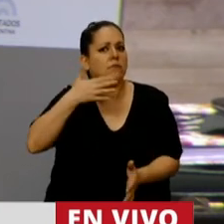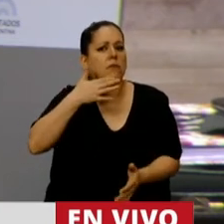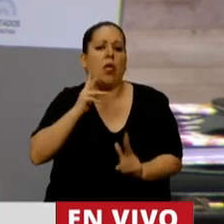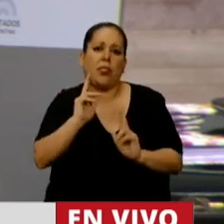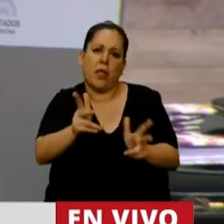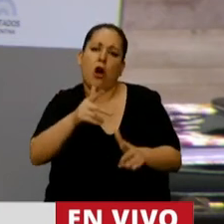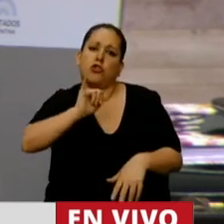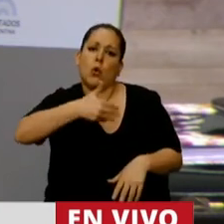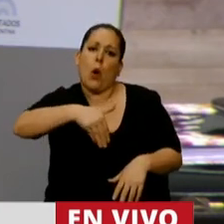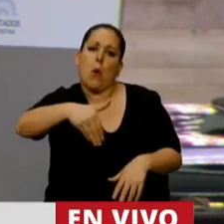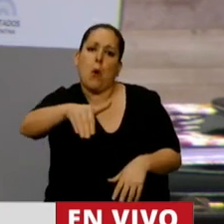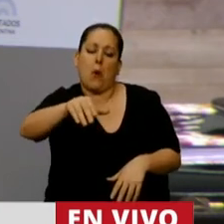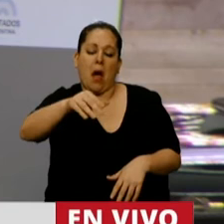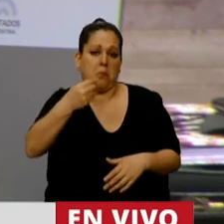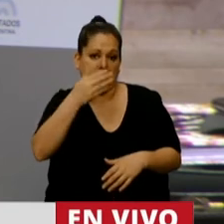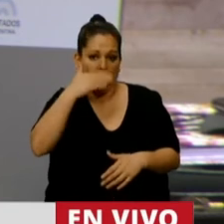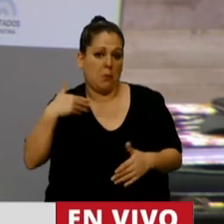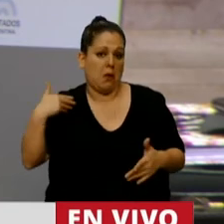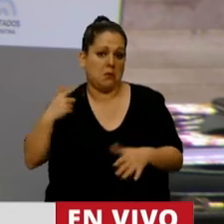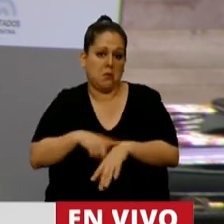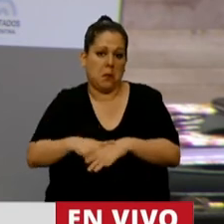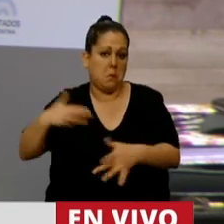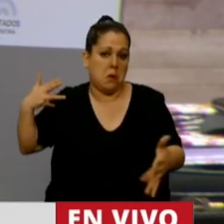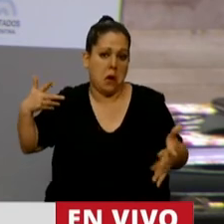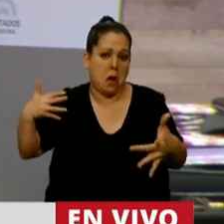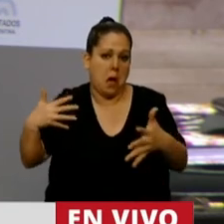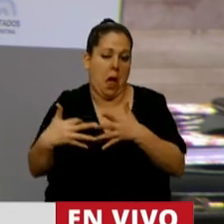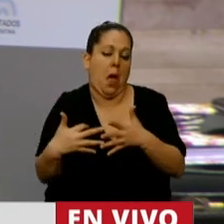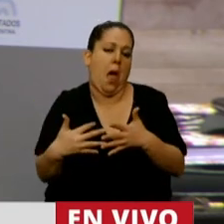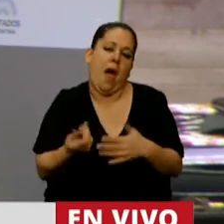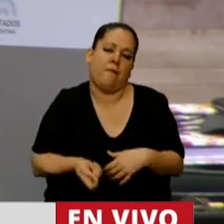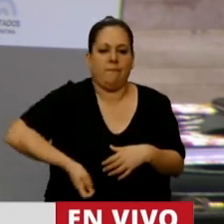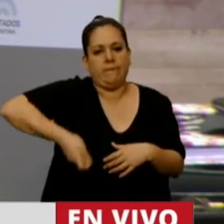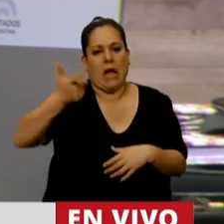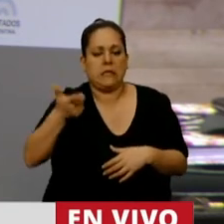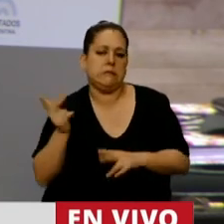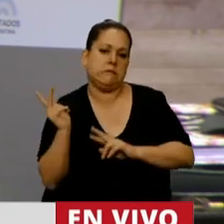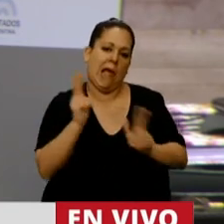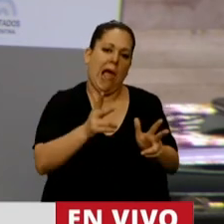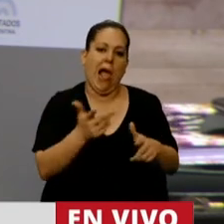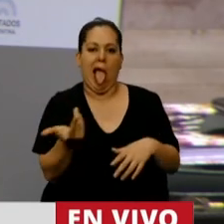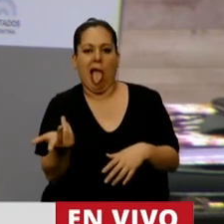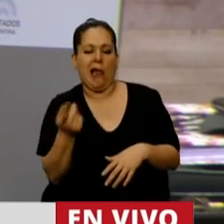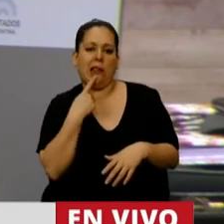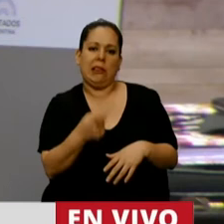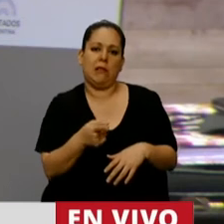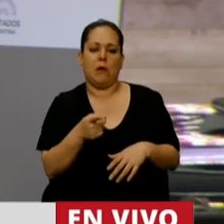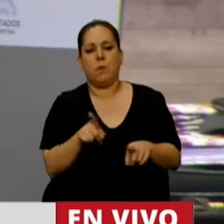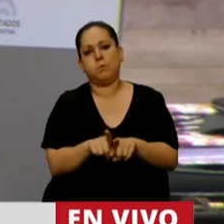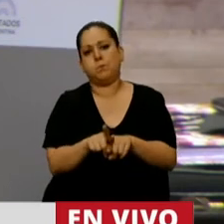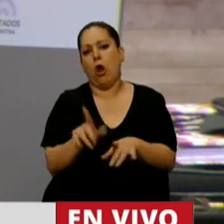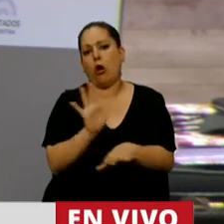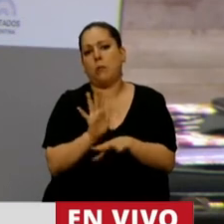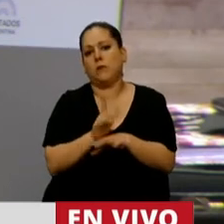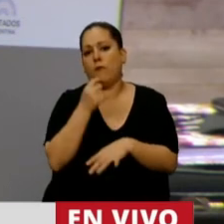porque después, claro, pasada la historia, es como más fácil plantear y decir al viento y al universo como si